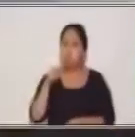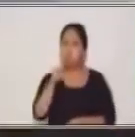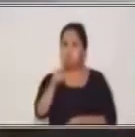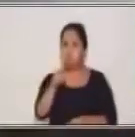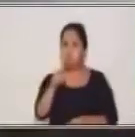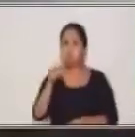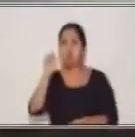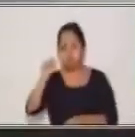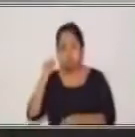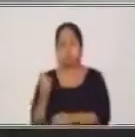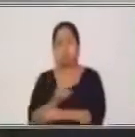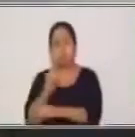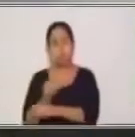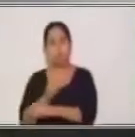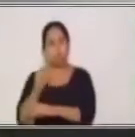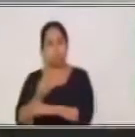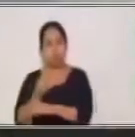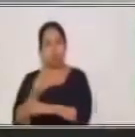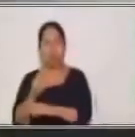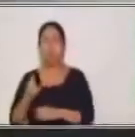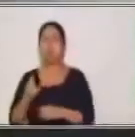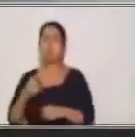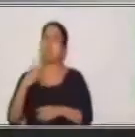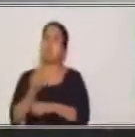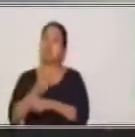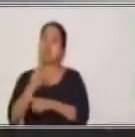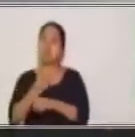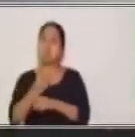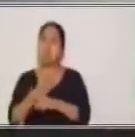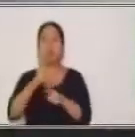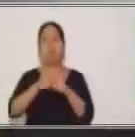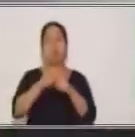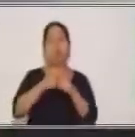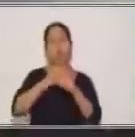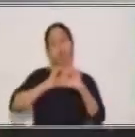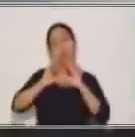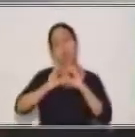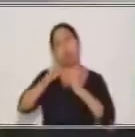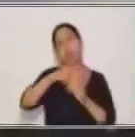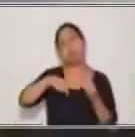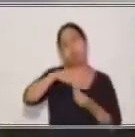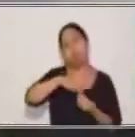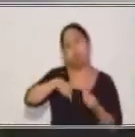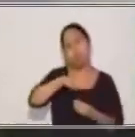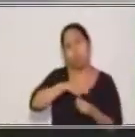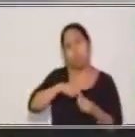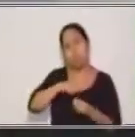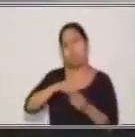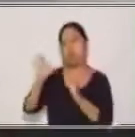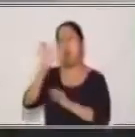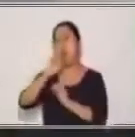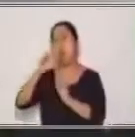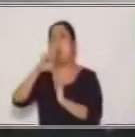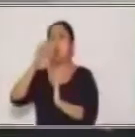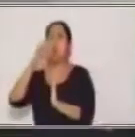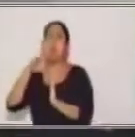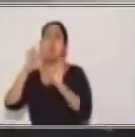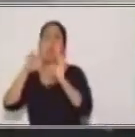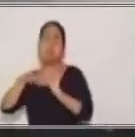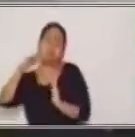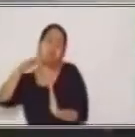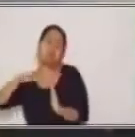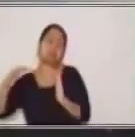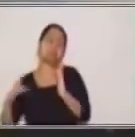pero era empleado para el trato familiar o a personas, o a los inferiores. Una persona de una